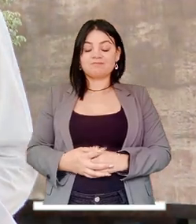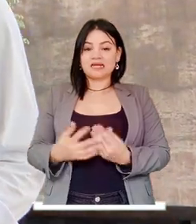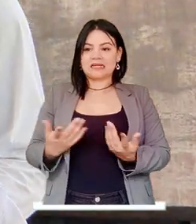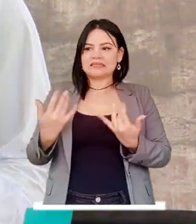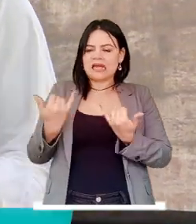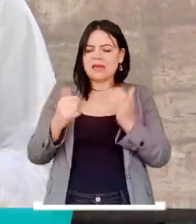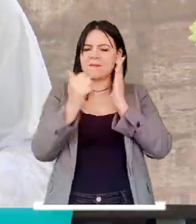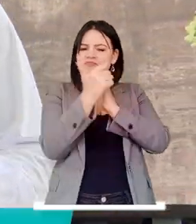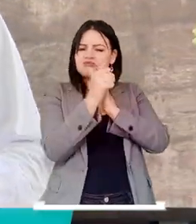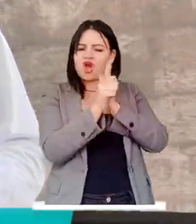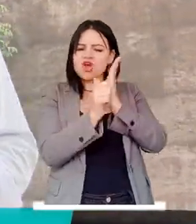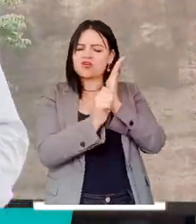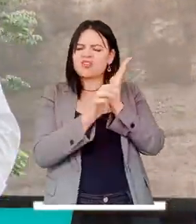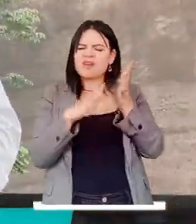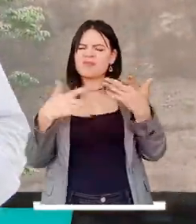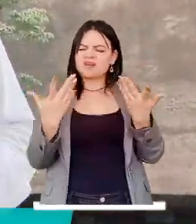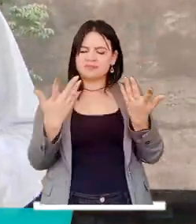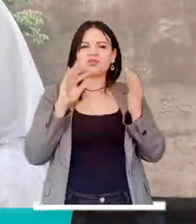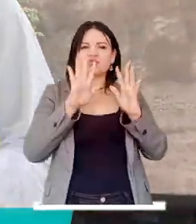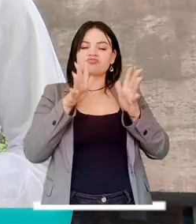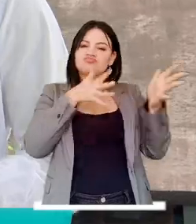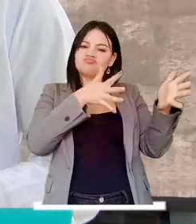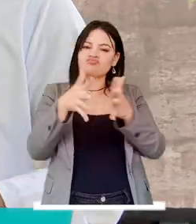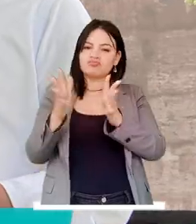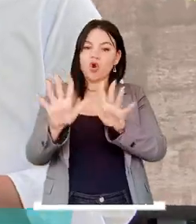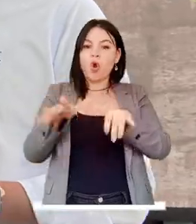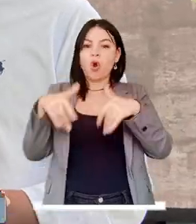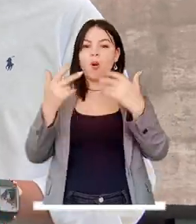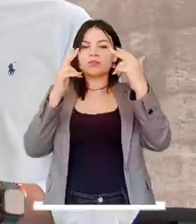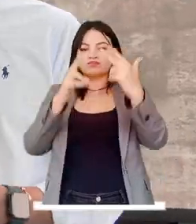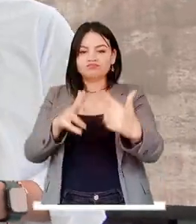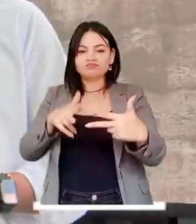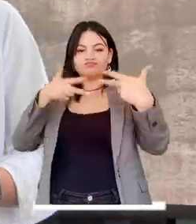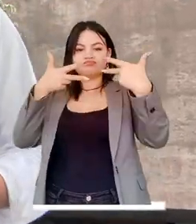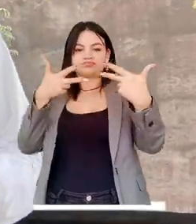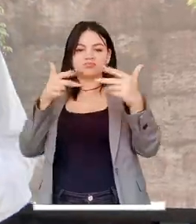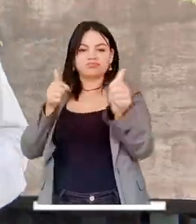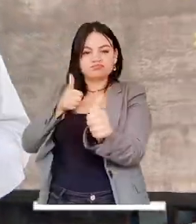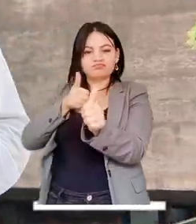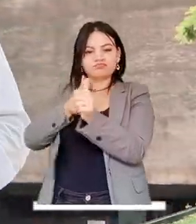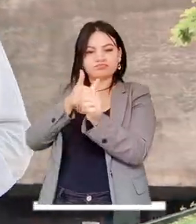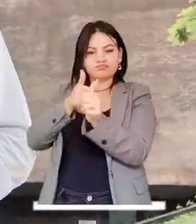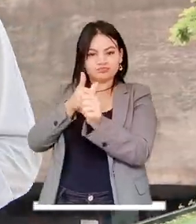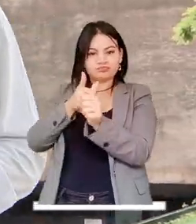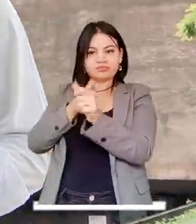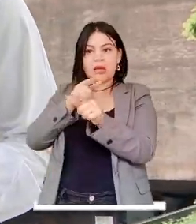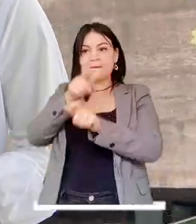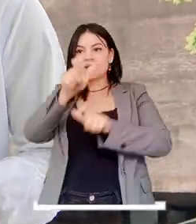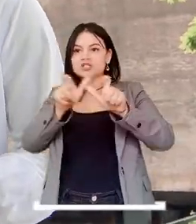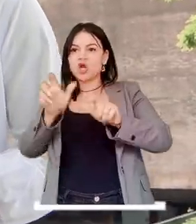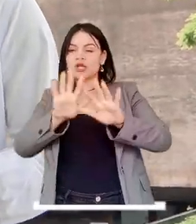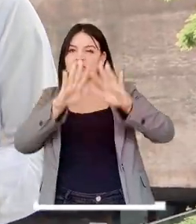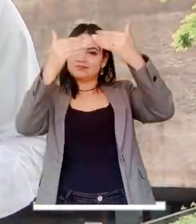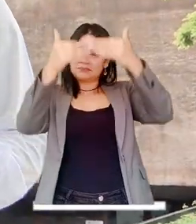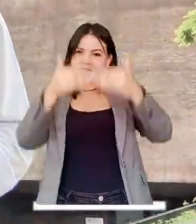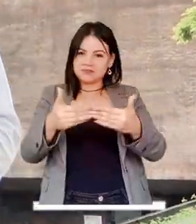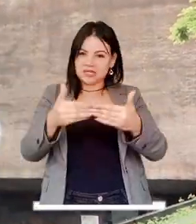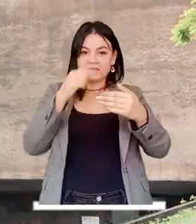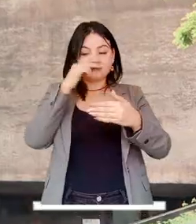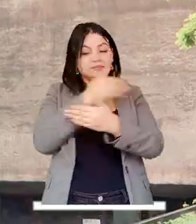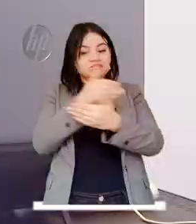Blended es un programa de educación virtual asistidas para niños y jóvenes en condición de